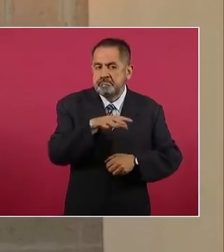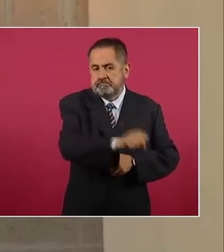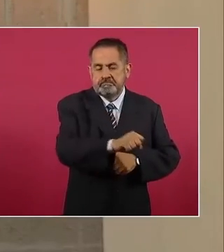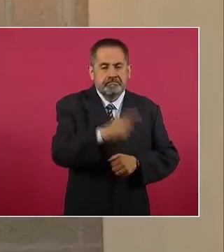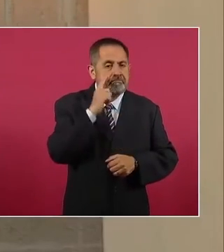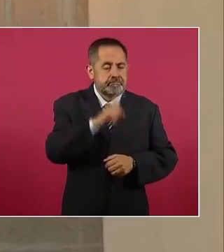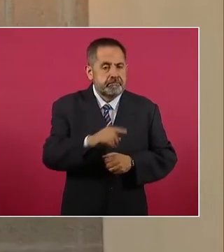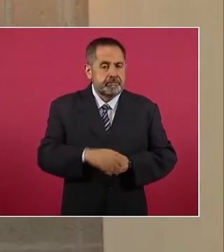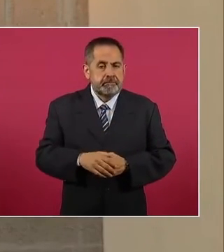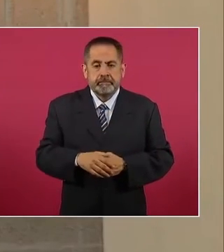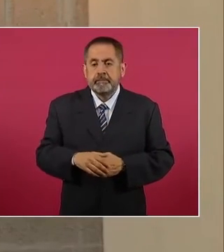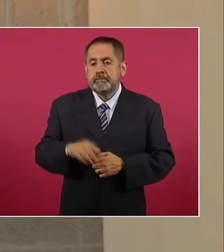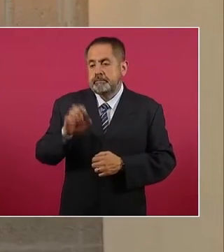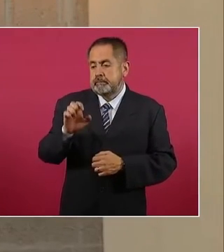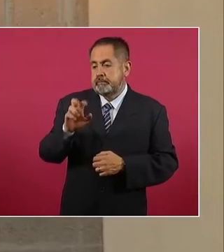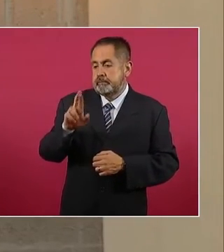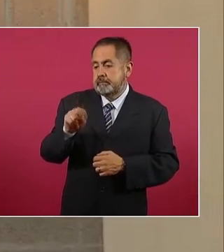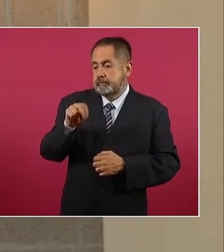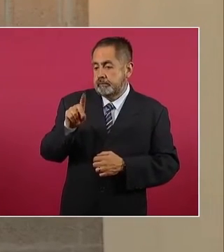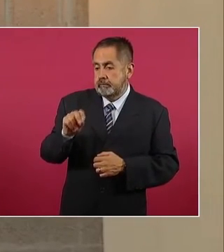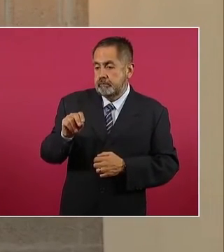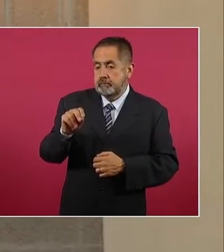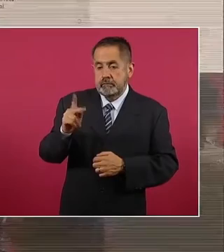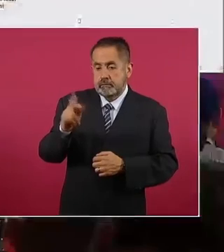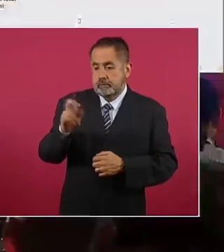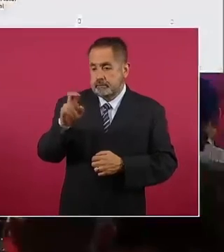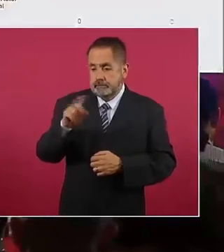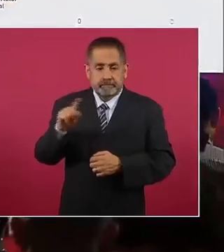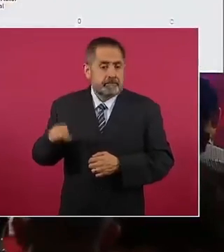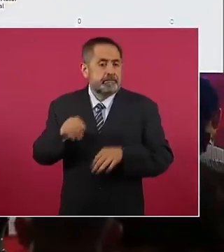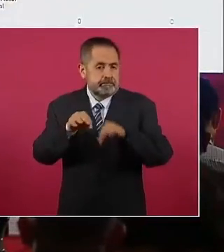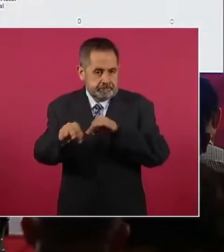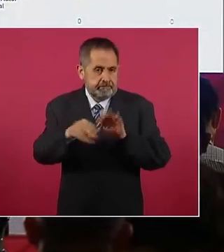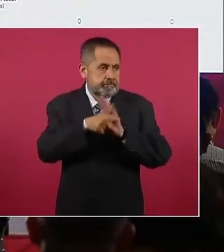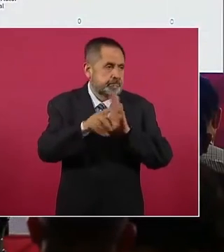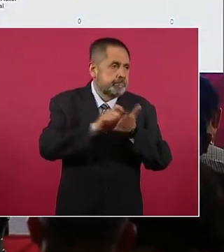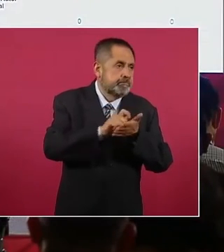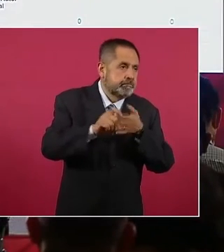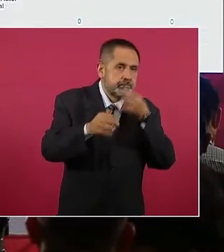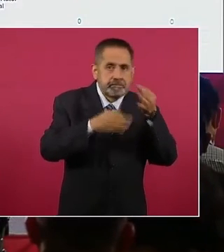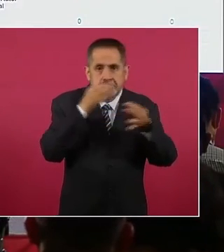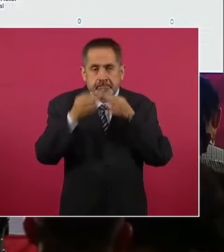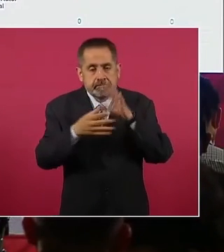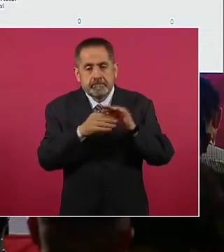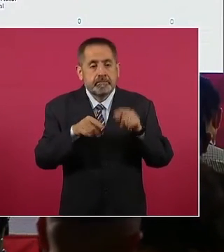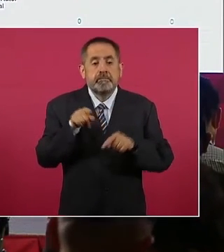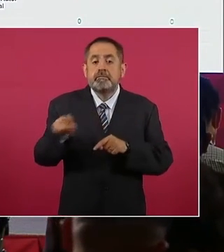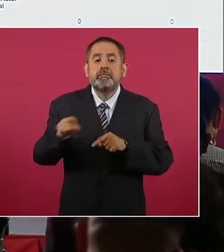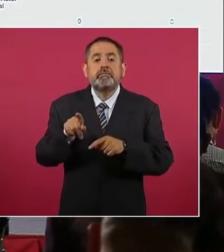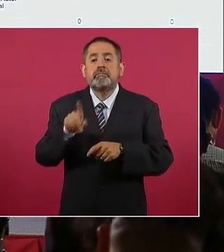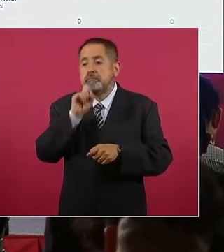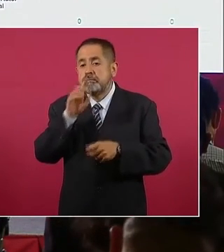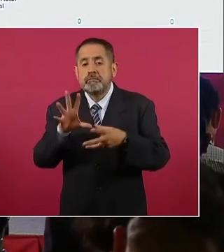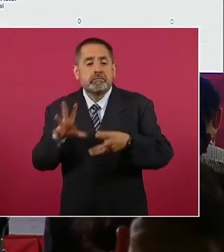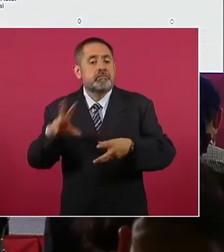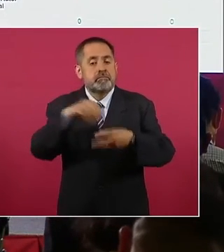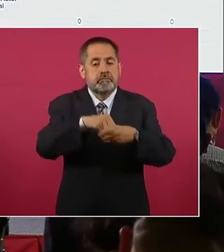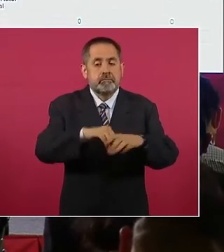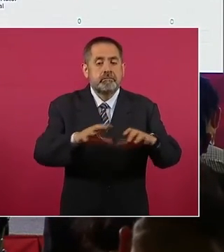Ernesto Méndez Pérez, además de su actividad periodística, también participaba en la feria